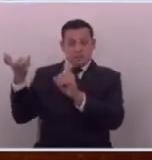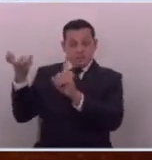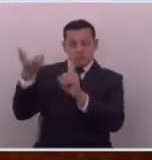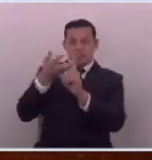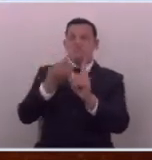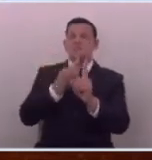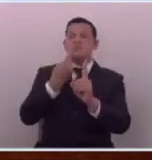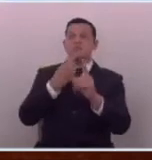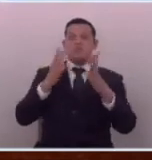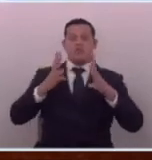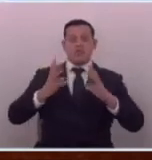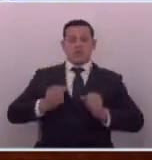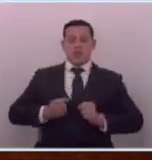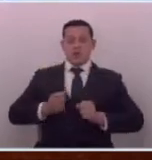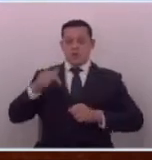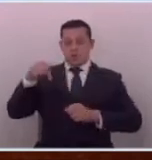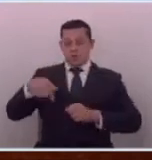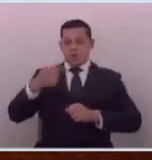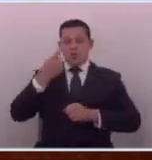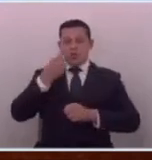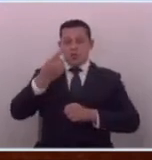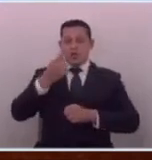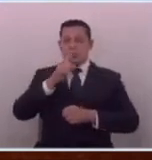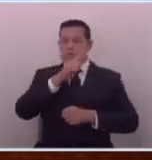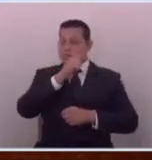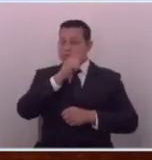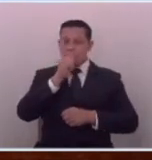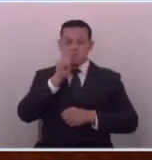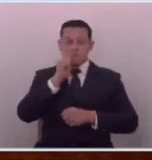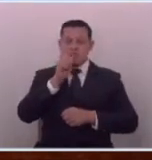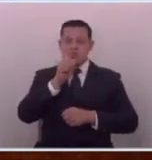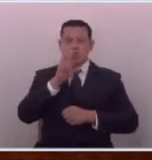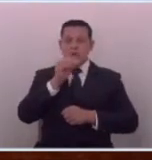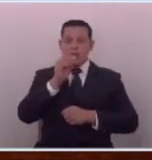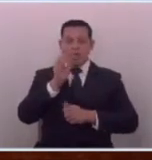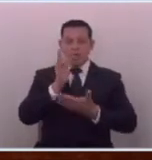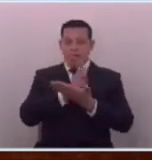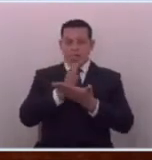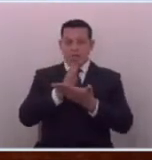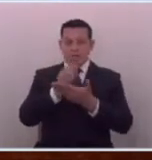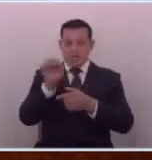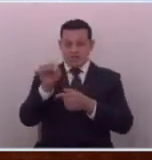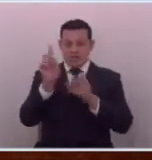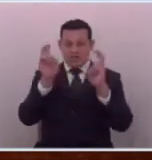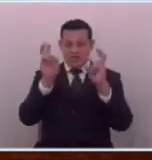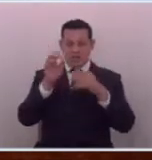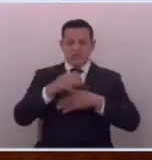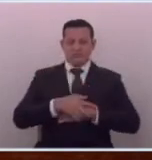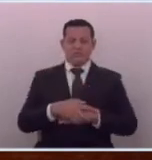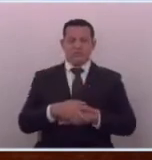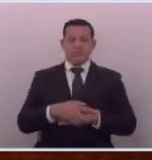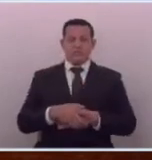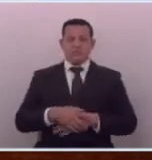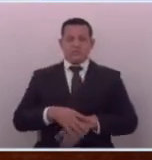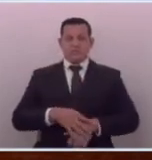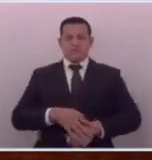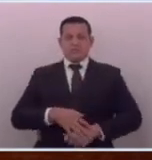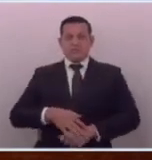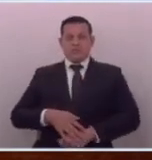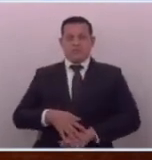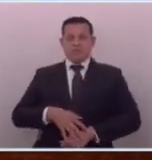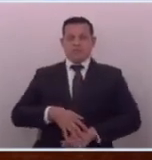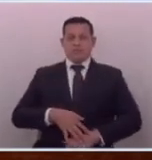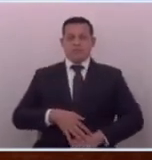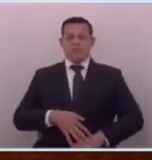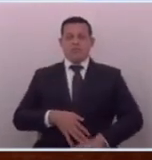momento hoy los hemos visto un poco calladitos ahí no hablan de eso verdad y menos van a hablar si les